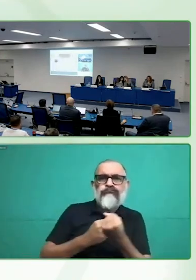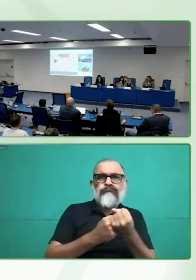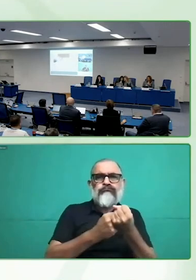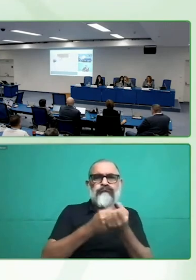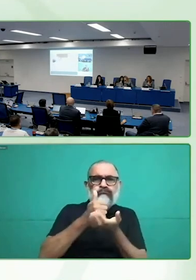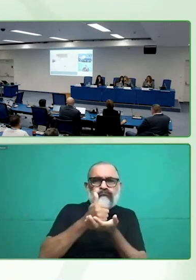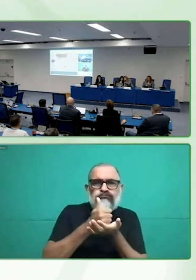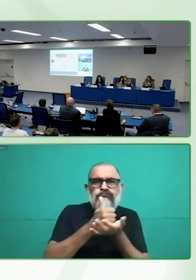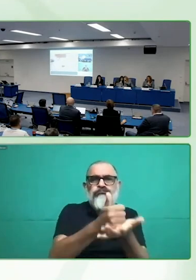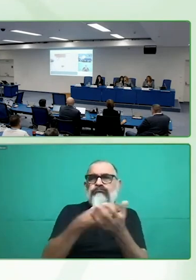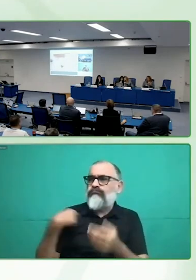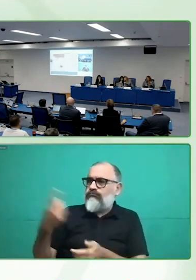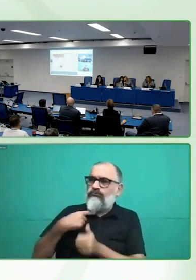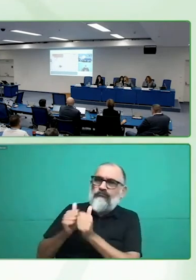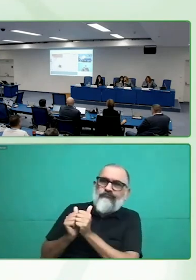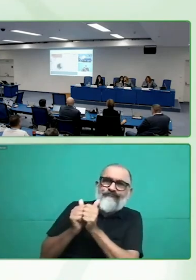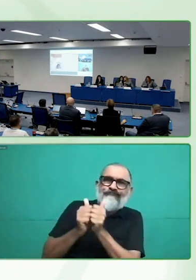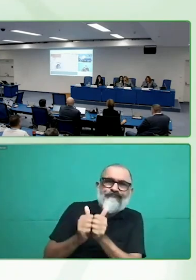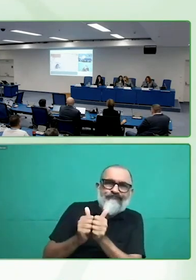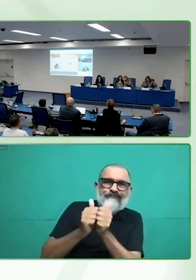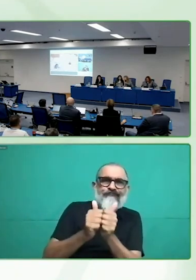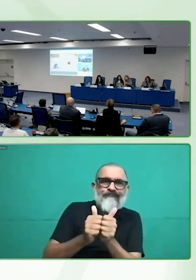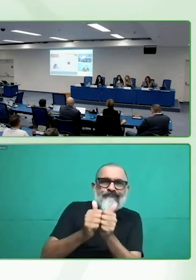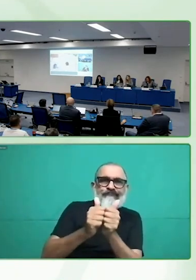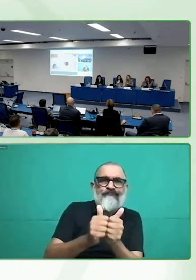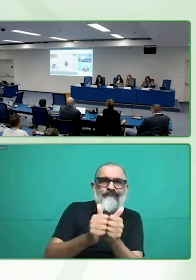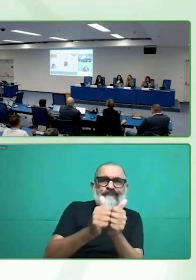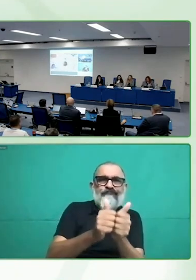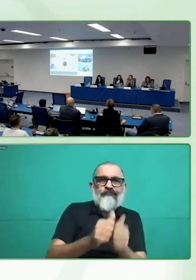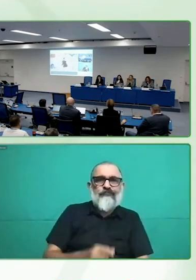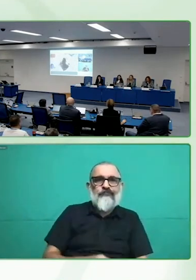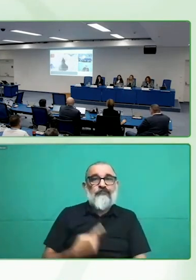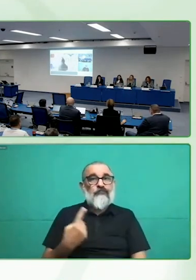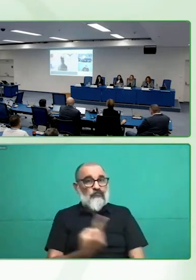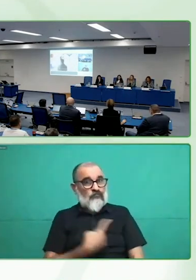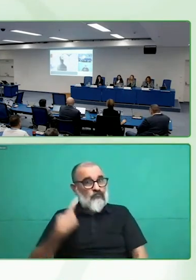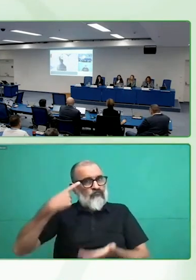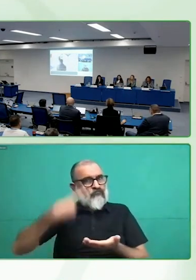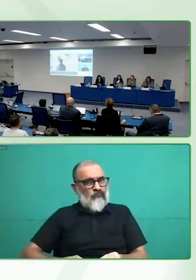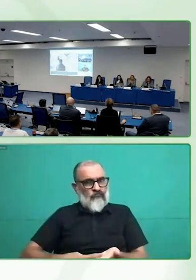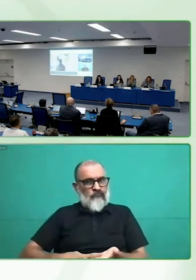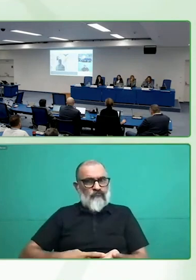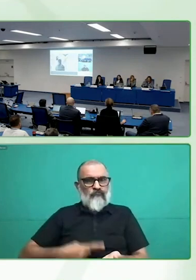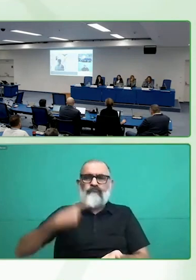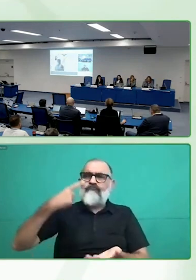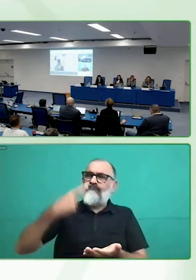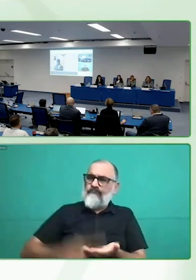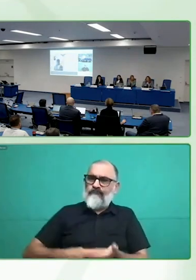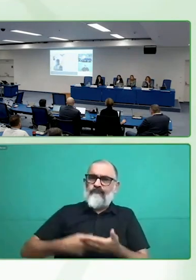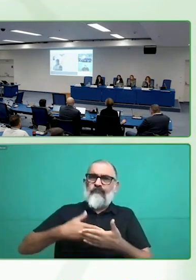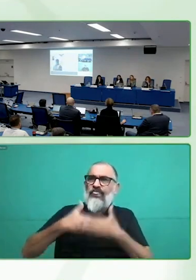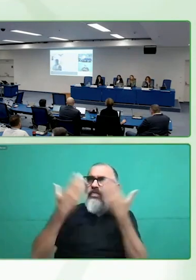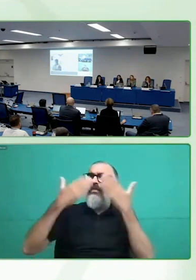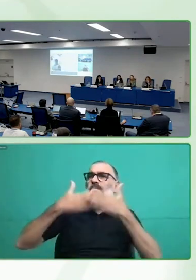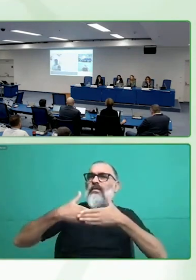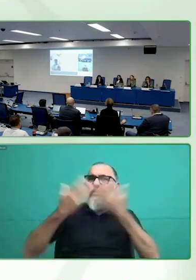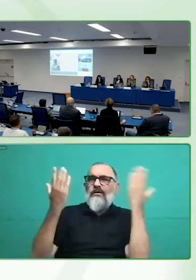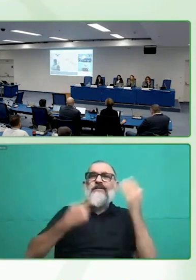decisiones y deseos cotidianos, que nos ayuden y nos permitan